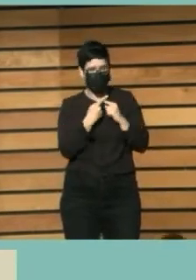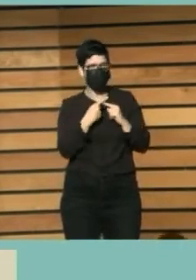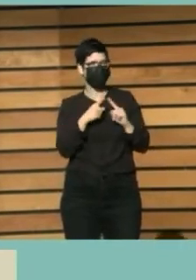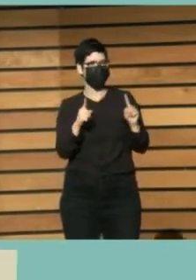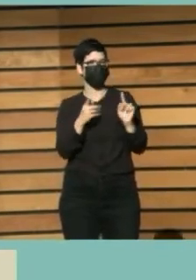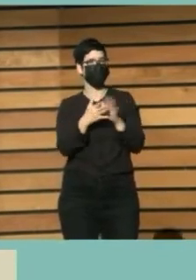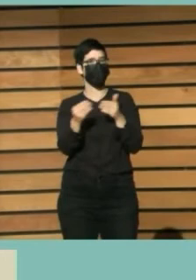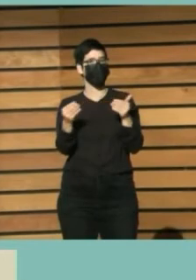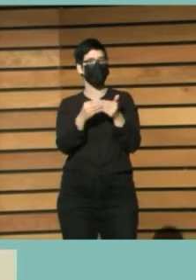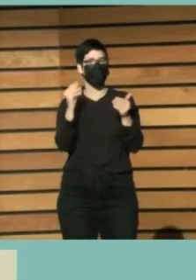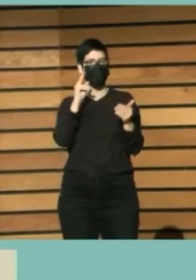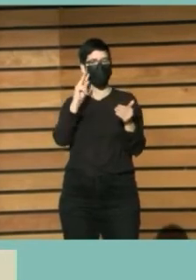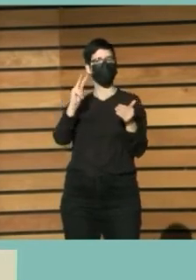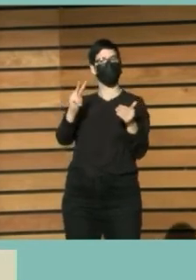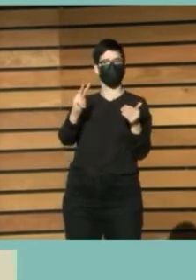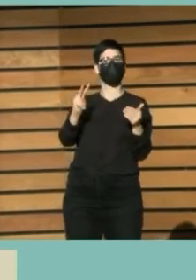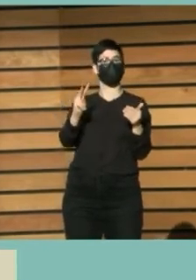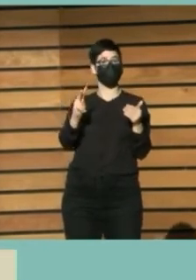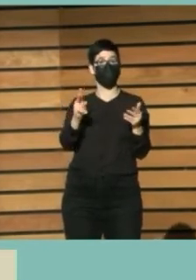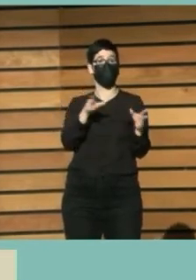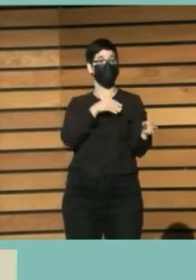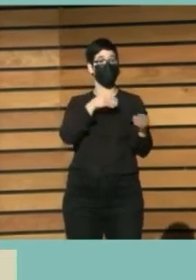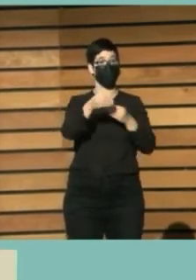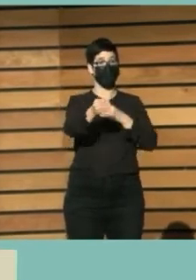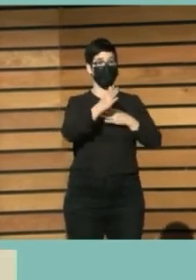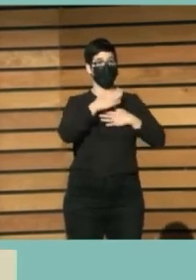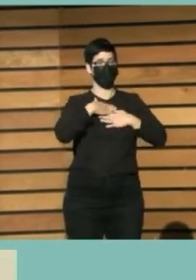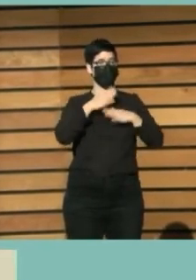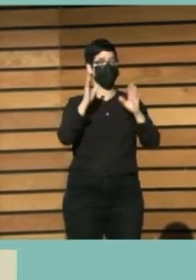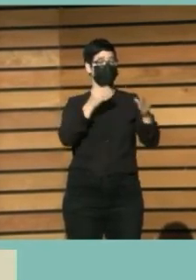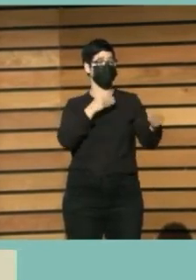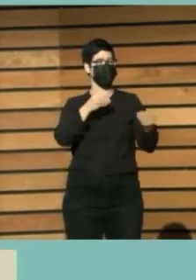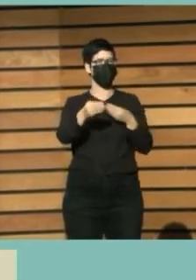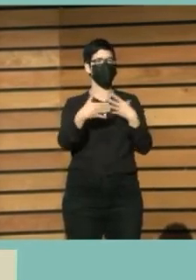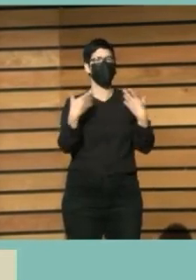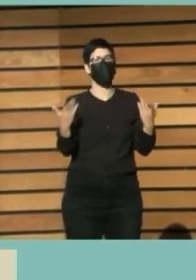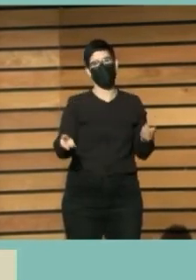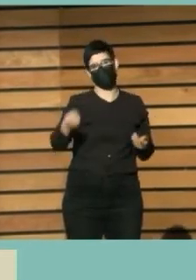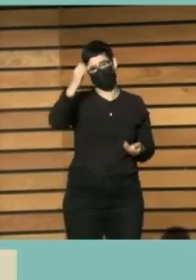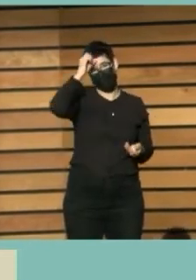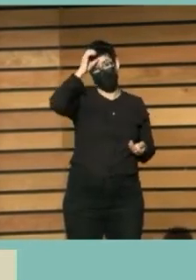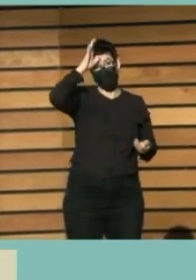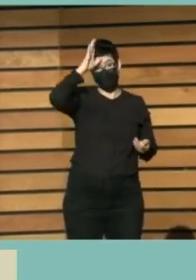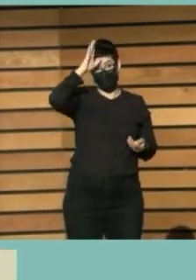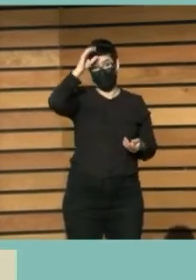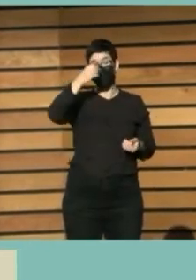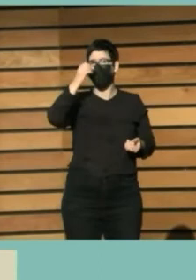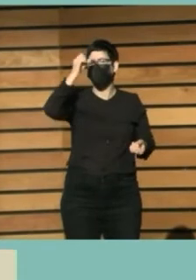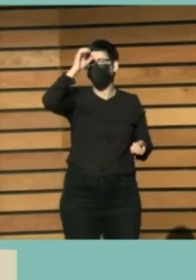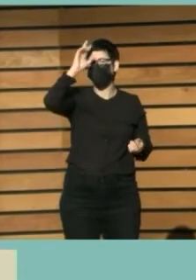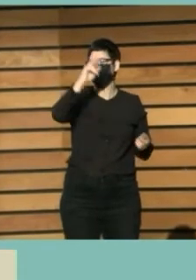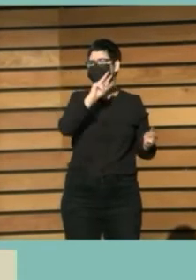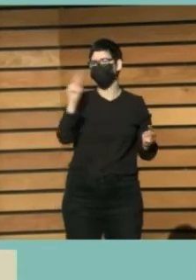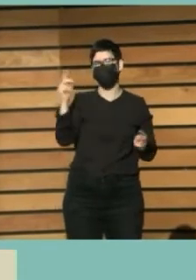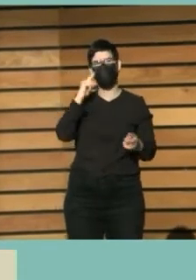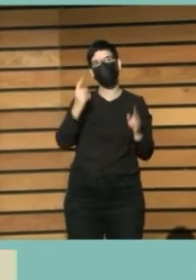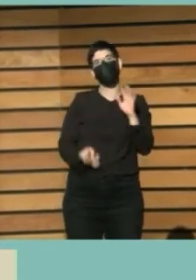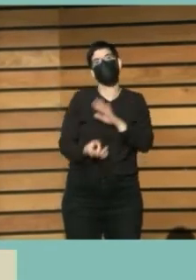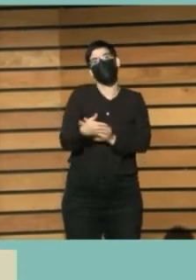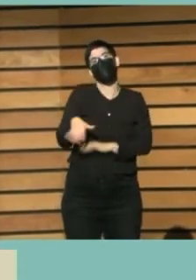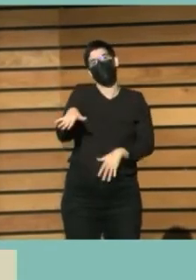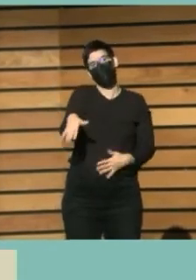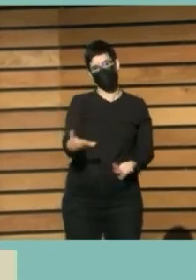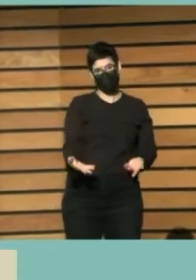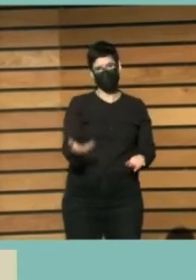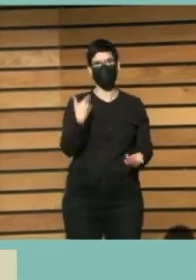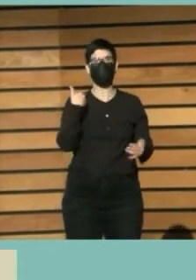usuarios. Nuestra materia prima al final es el conocimiento, ¿no? Y nuestra propuesta es miremos el conocimiento desde el origen. No pensemos en